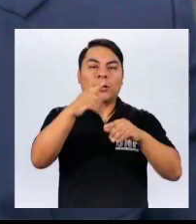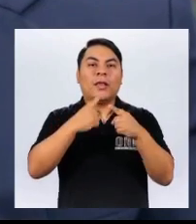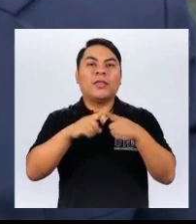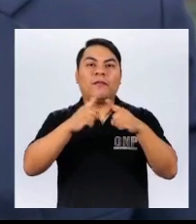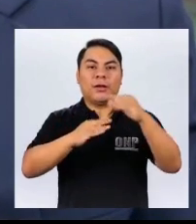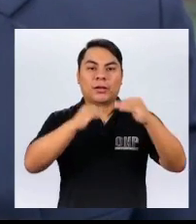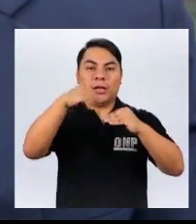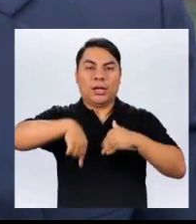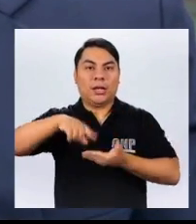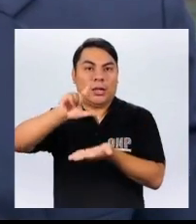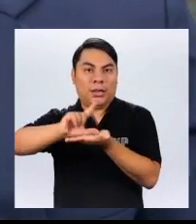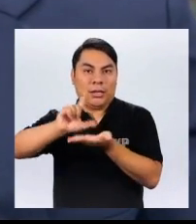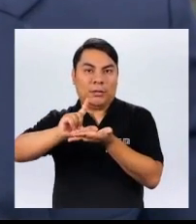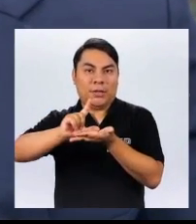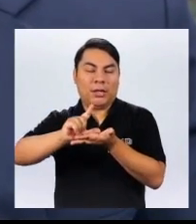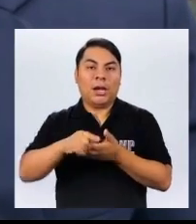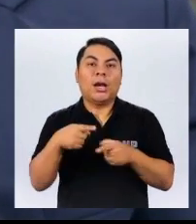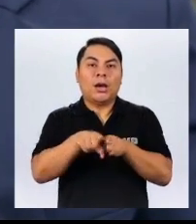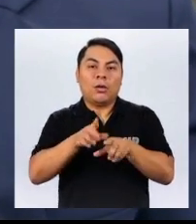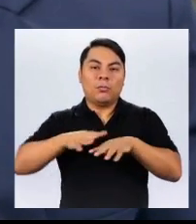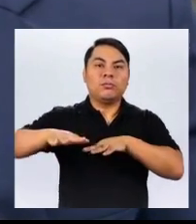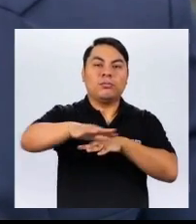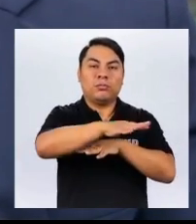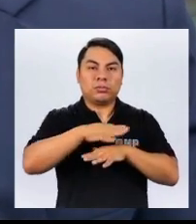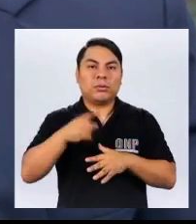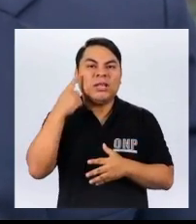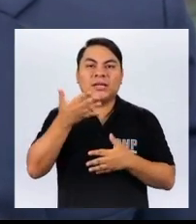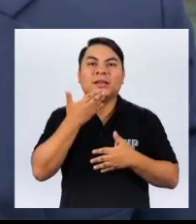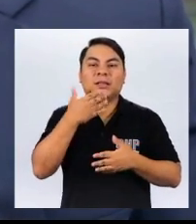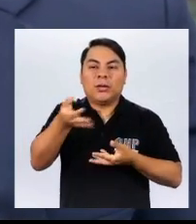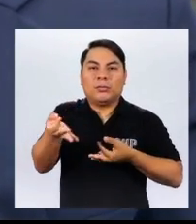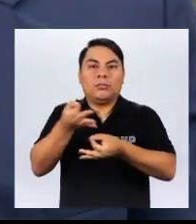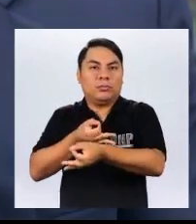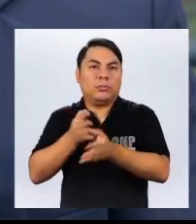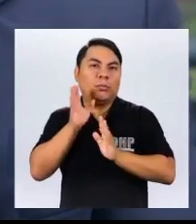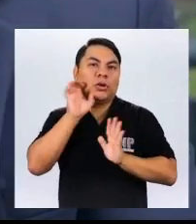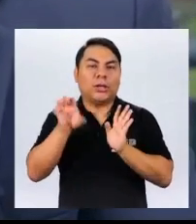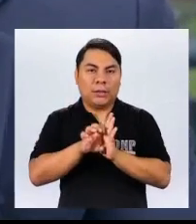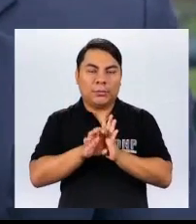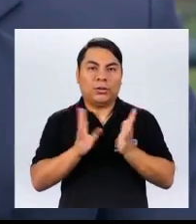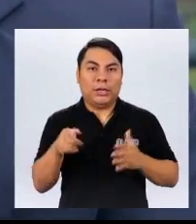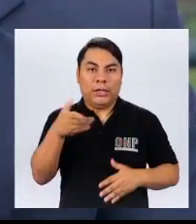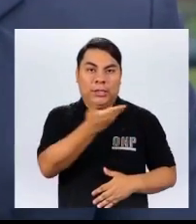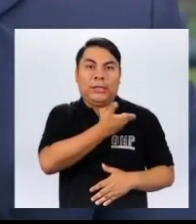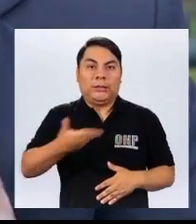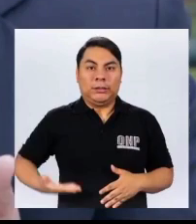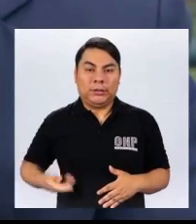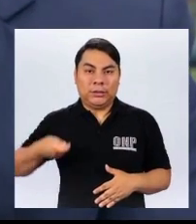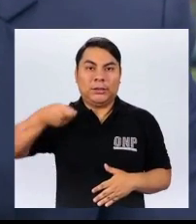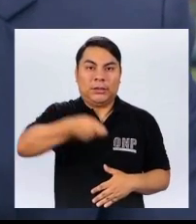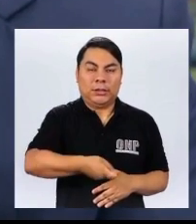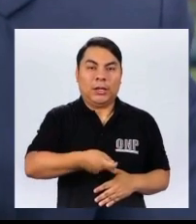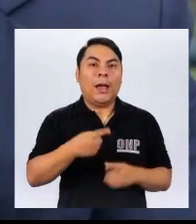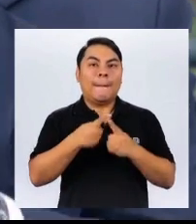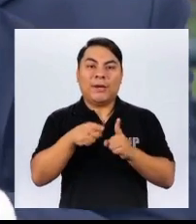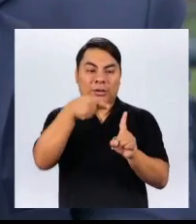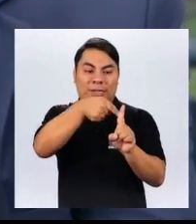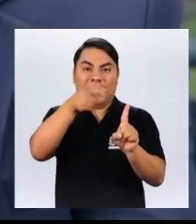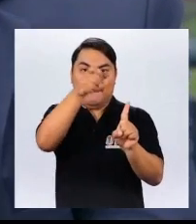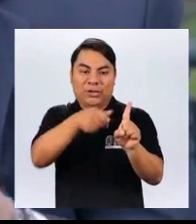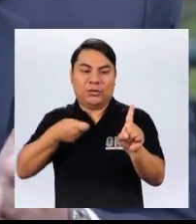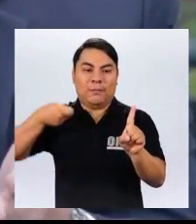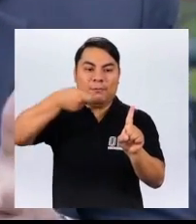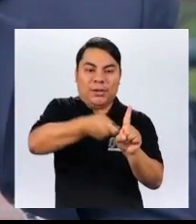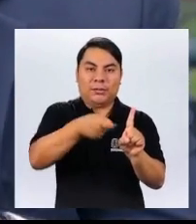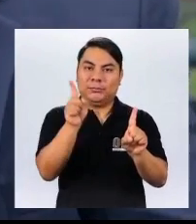al consumidor para Lima Metropolitana IPC o el indicador que lo sustituya Los bonos están garantizados por el Estado y no se pagan directamente al